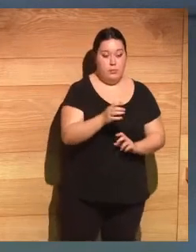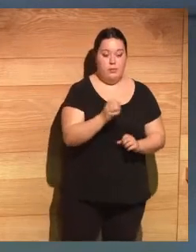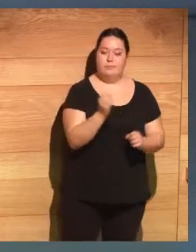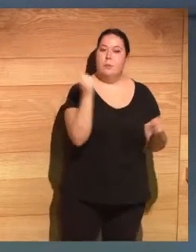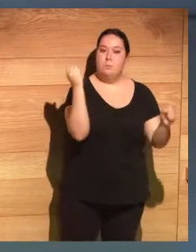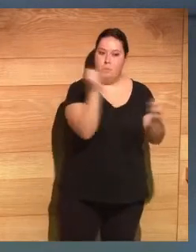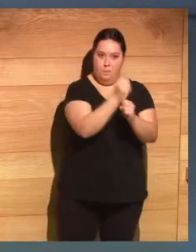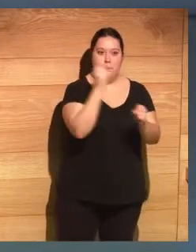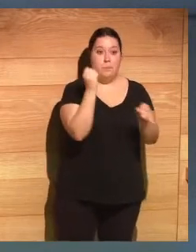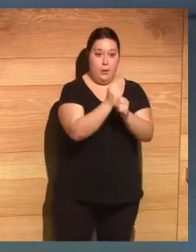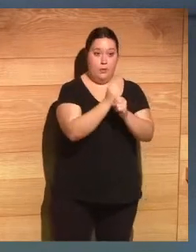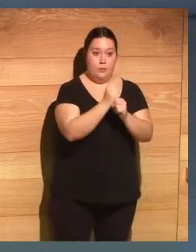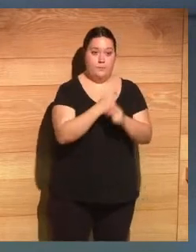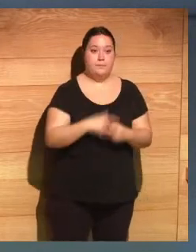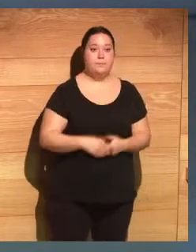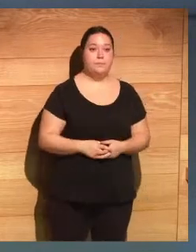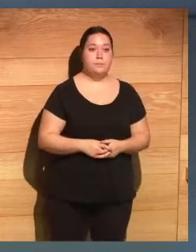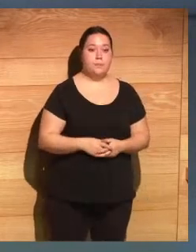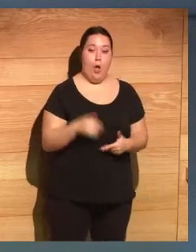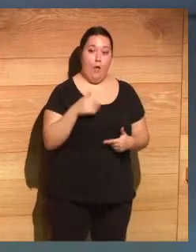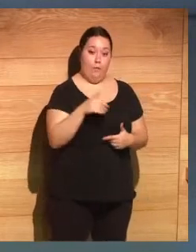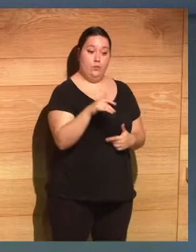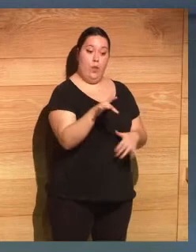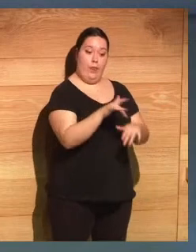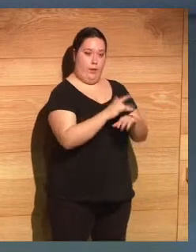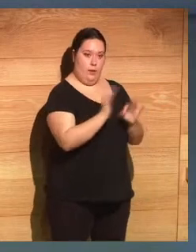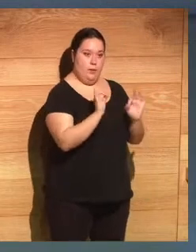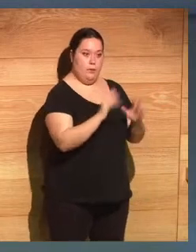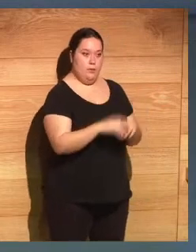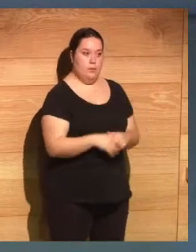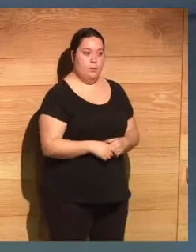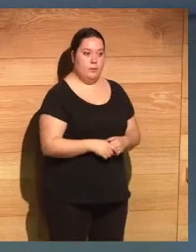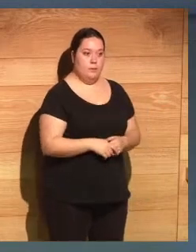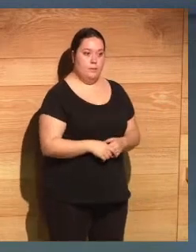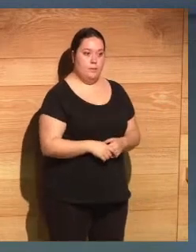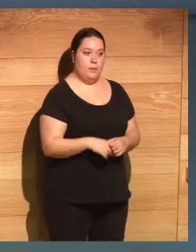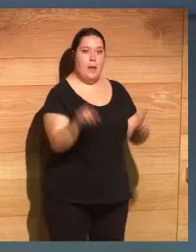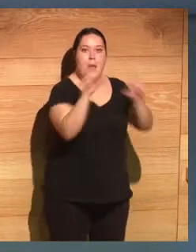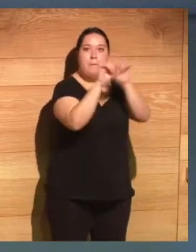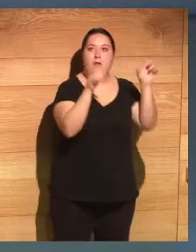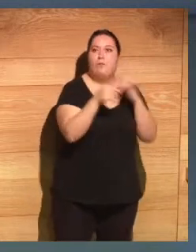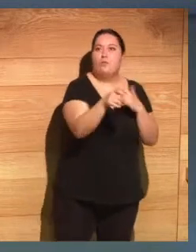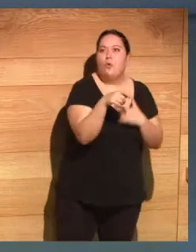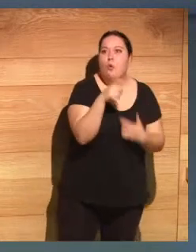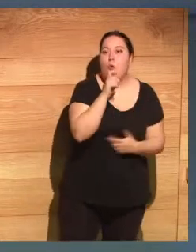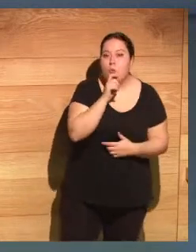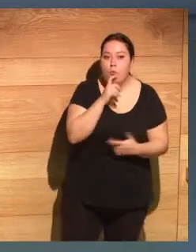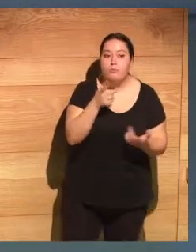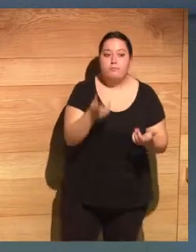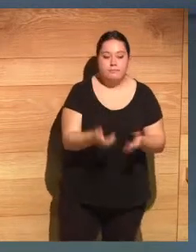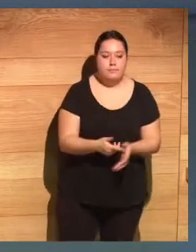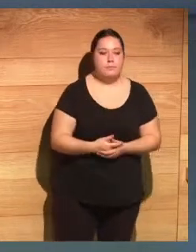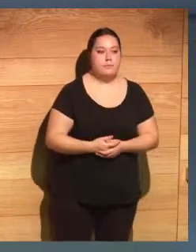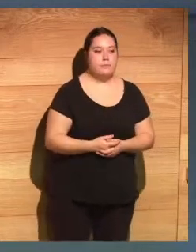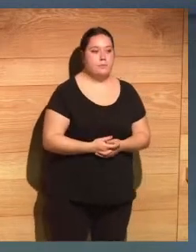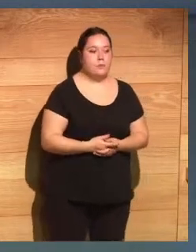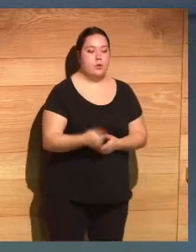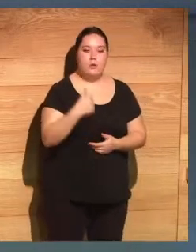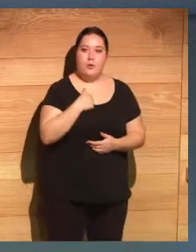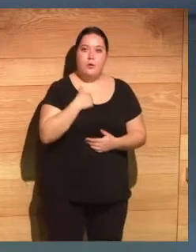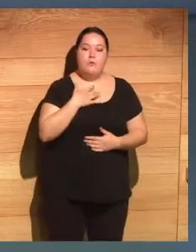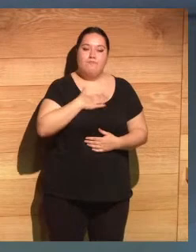empleo en este futuro digital y cómo va a ser la empresa del futuro y por eso pues estoy muy